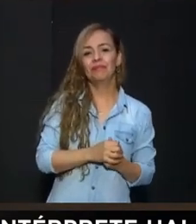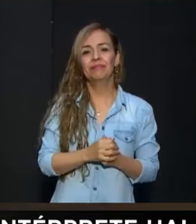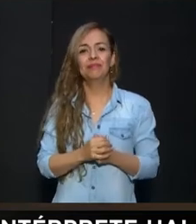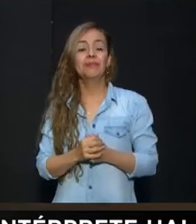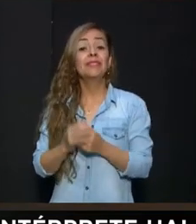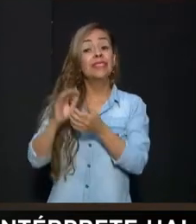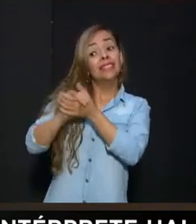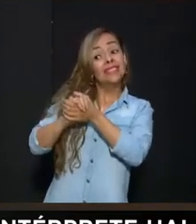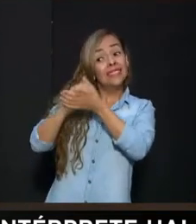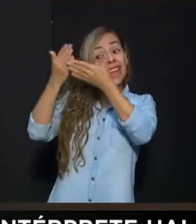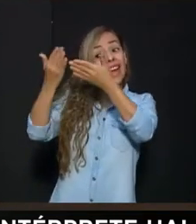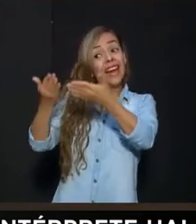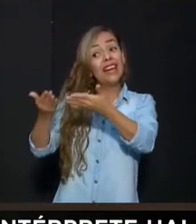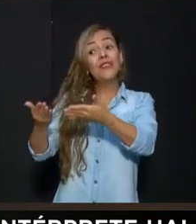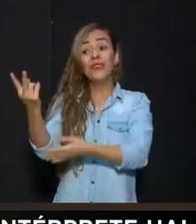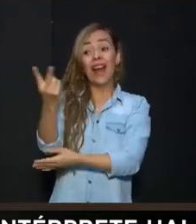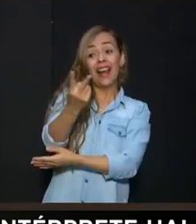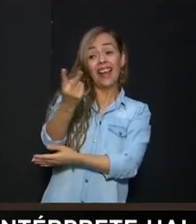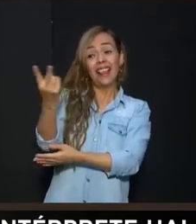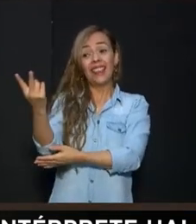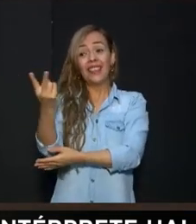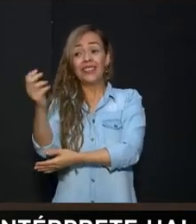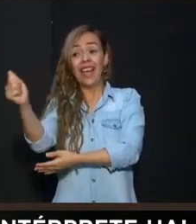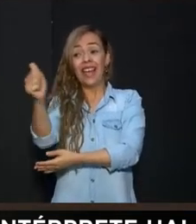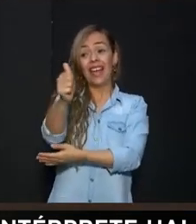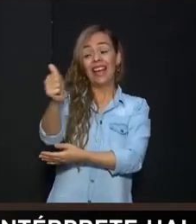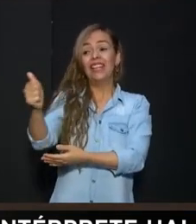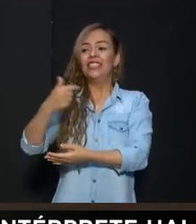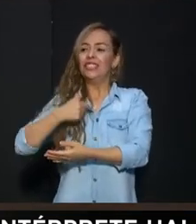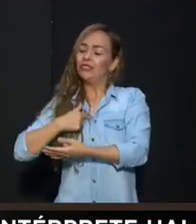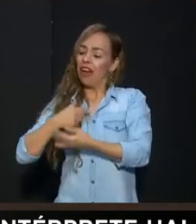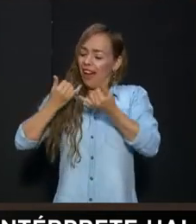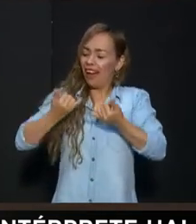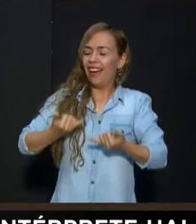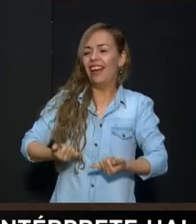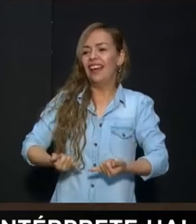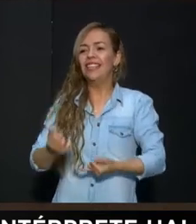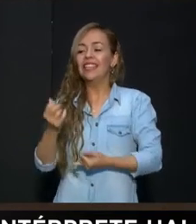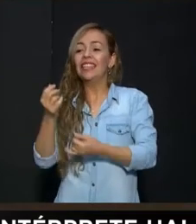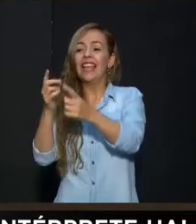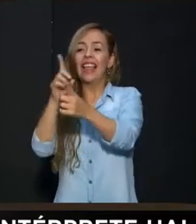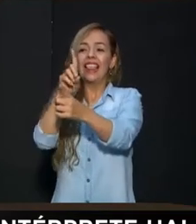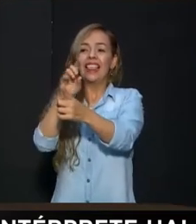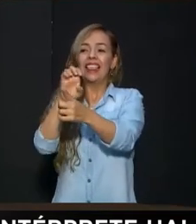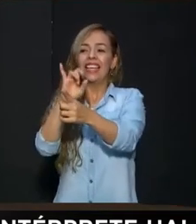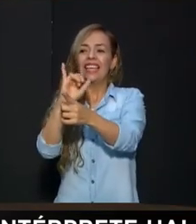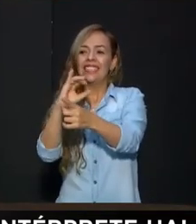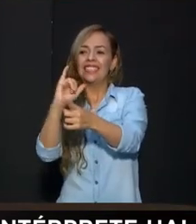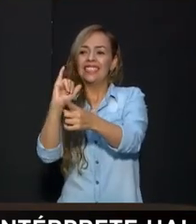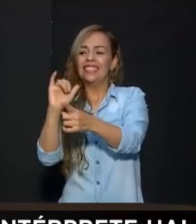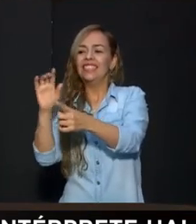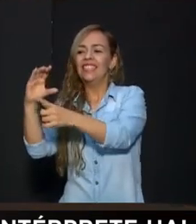Un saludo para ellas, yo lo quiero ahora hacer Para Daisy, pa' Claritza,